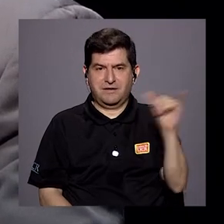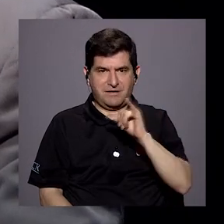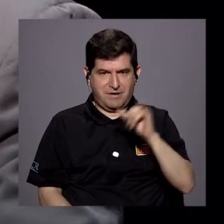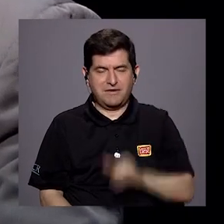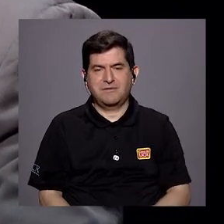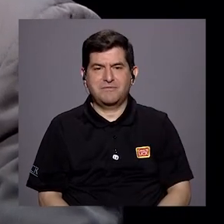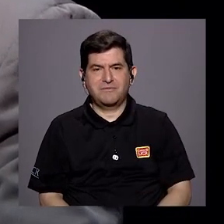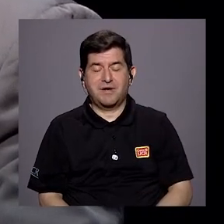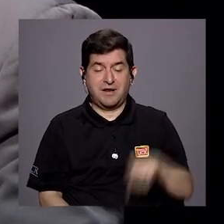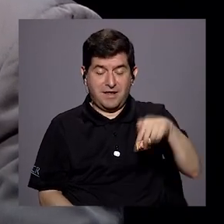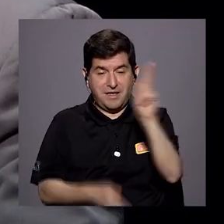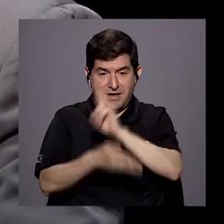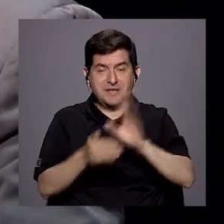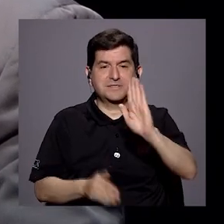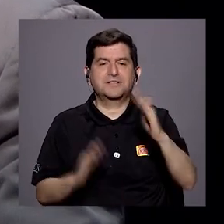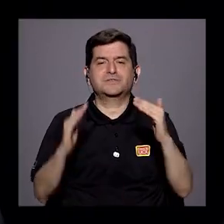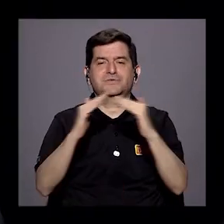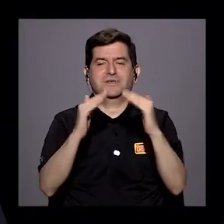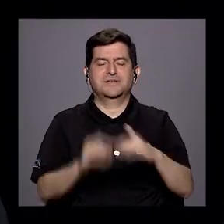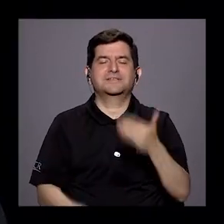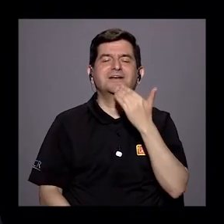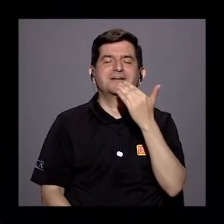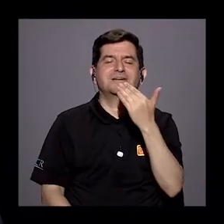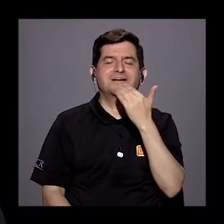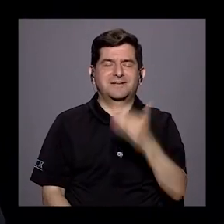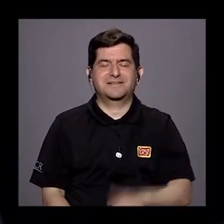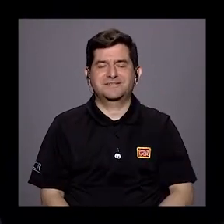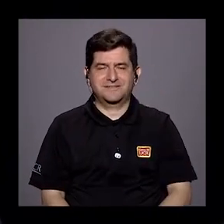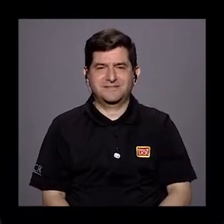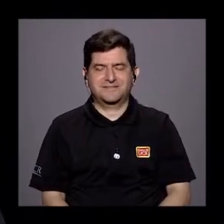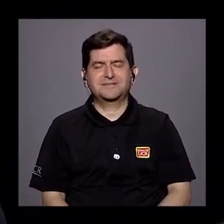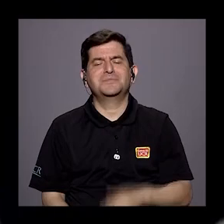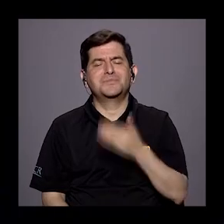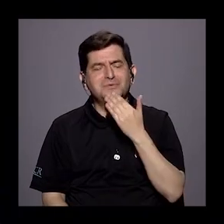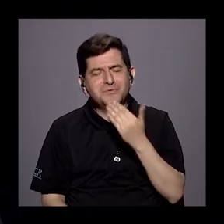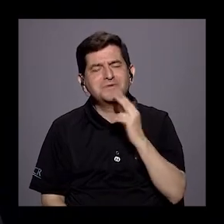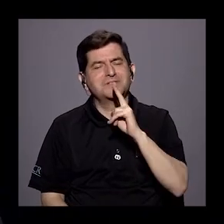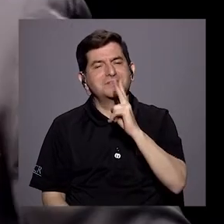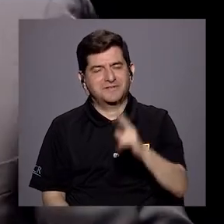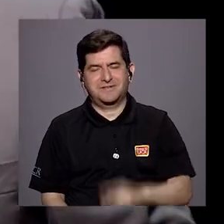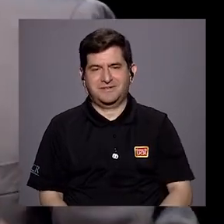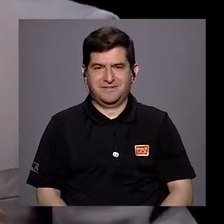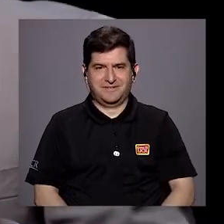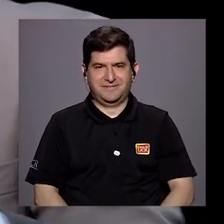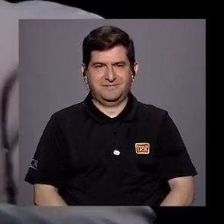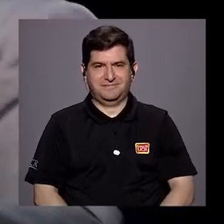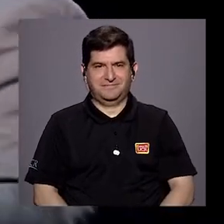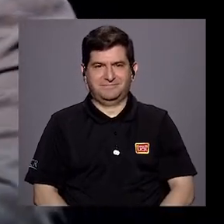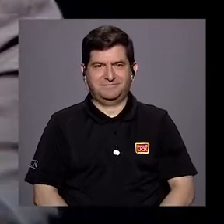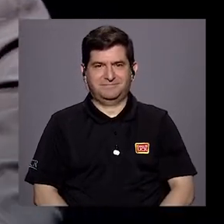esta universidad fue su casa. Muchas gracias. Muy amable. Le agradezco mucho. Encantado, don Rolando.